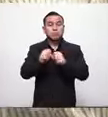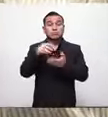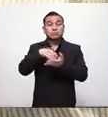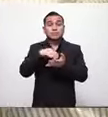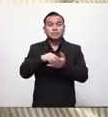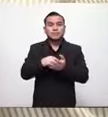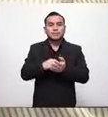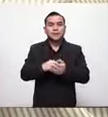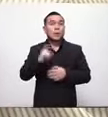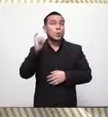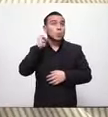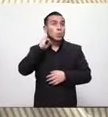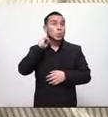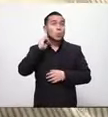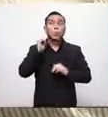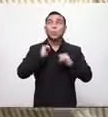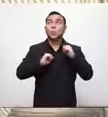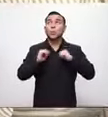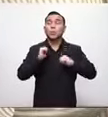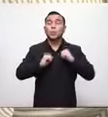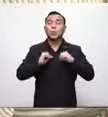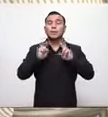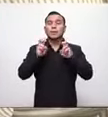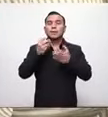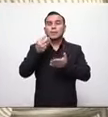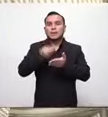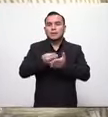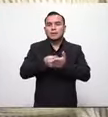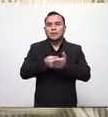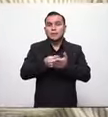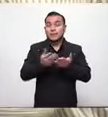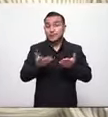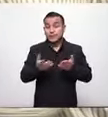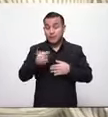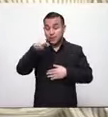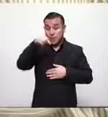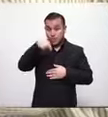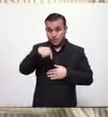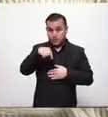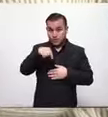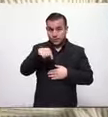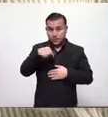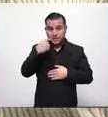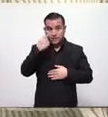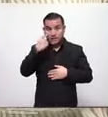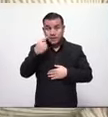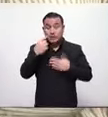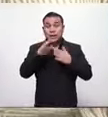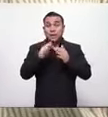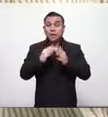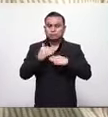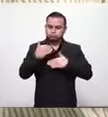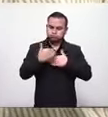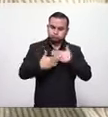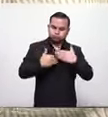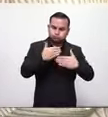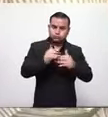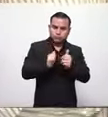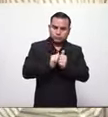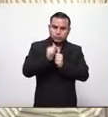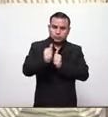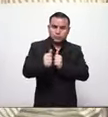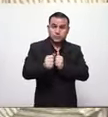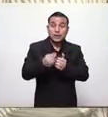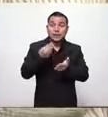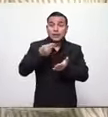pusieron de pretexto la economía ahora que hay un proceso en